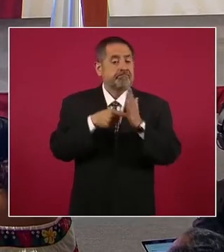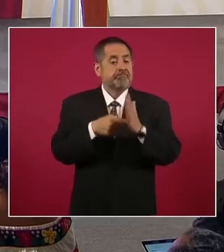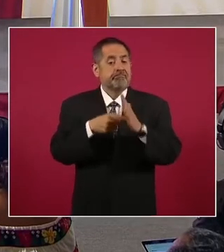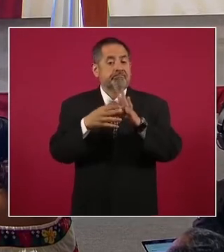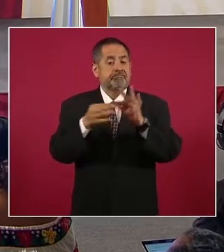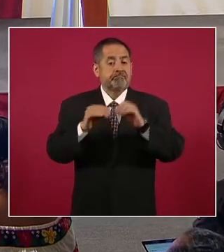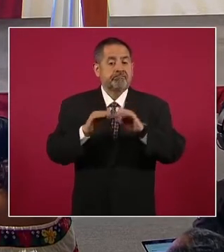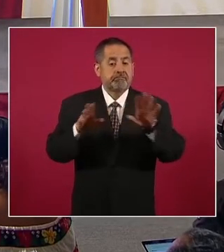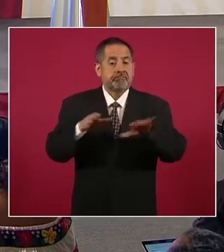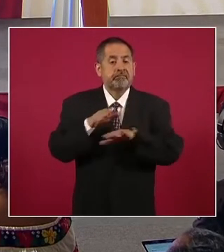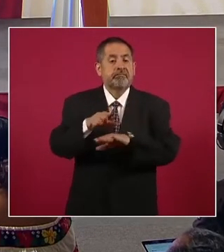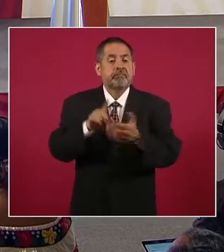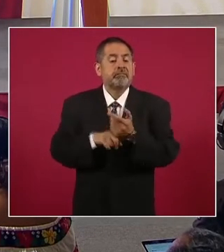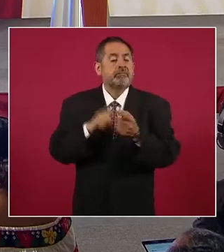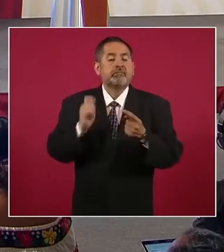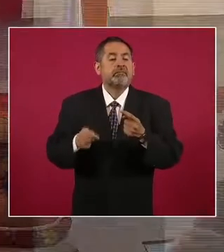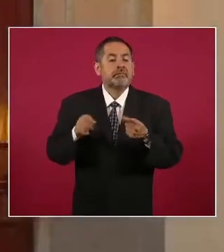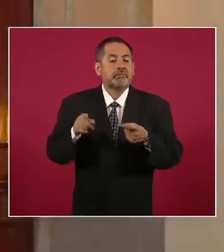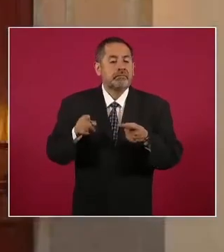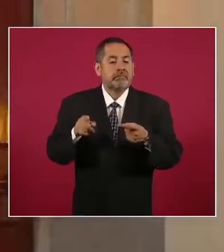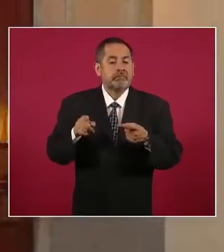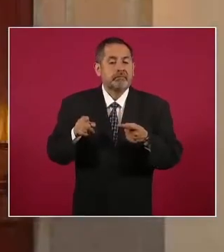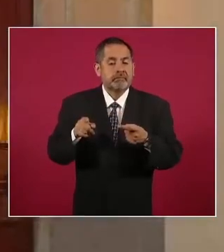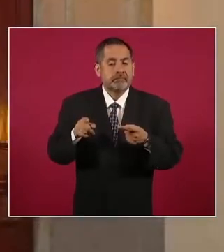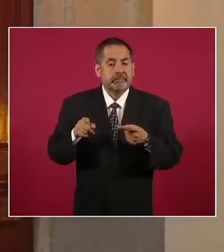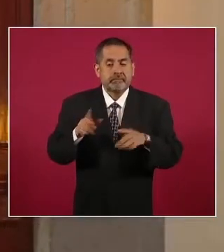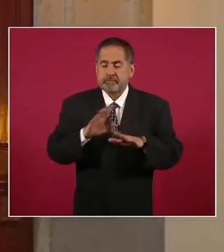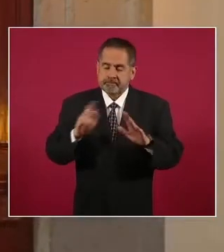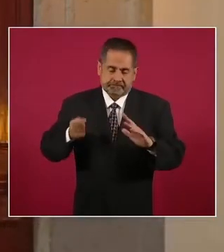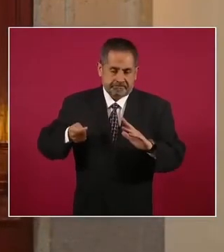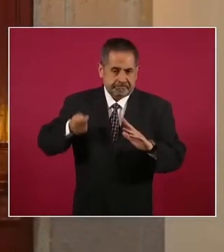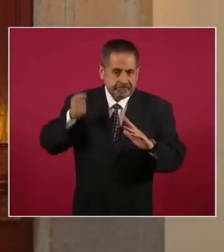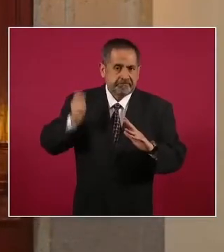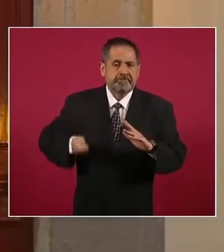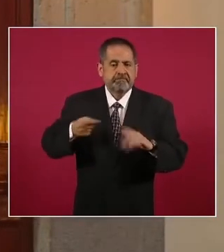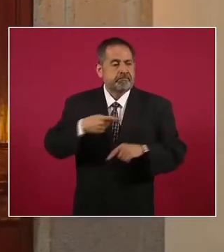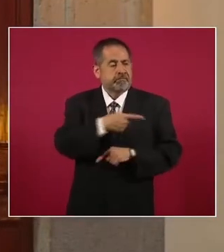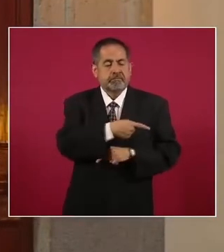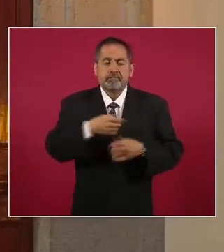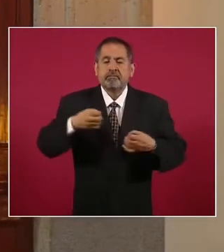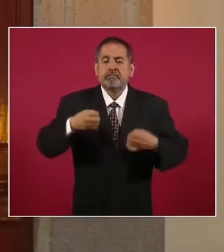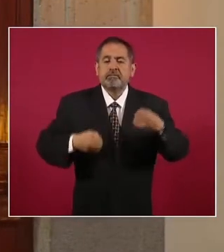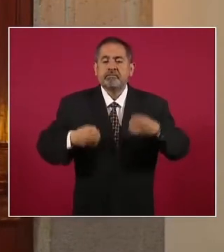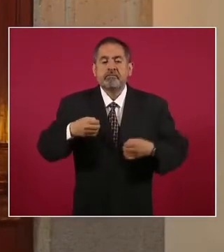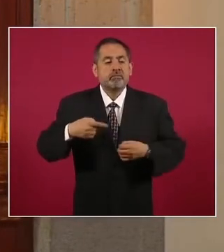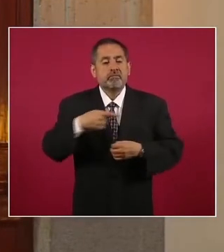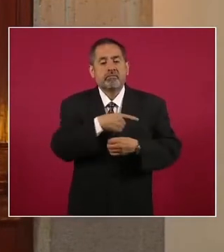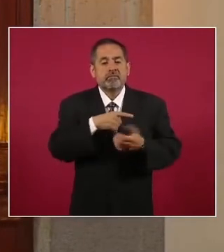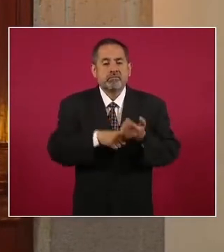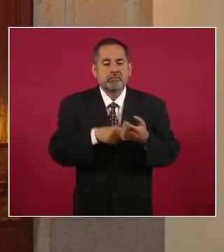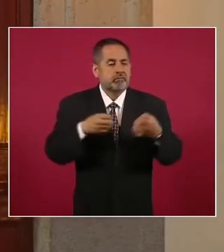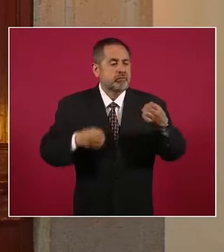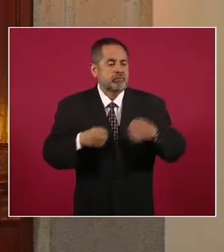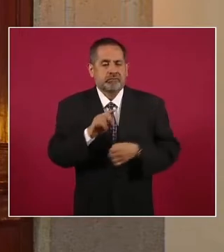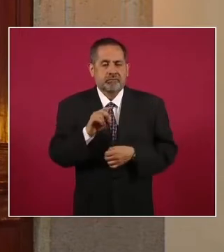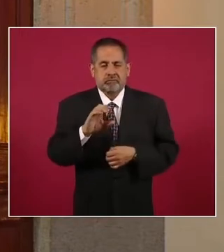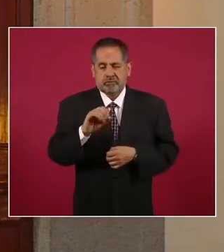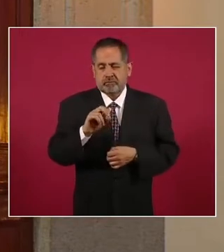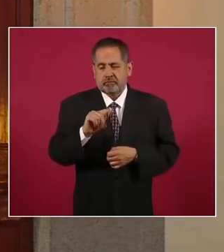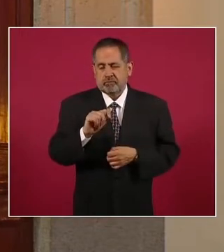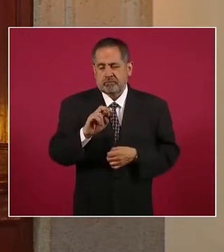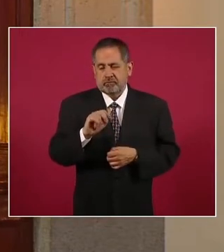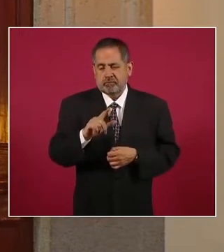con relación al fallo de un juez de control en